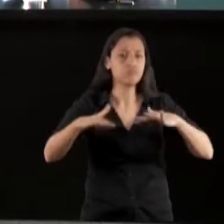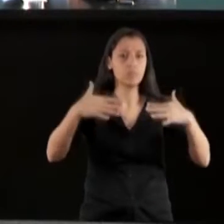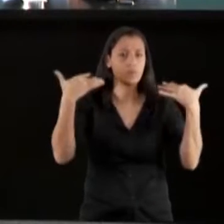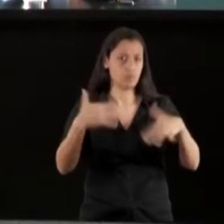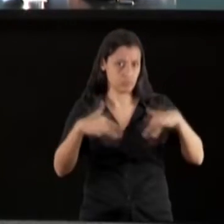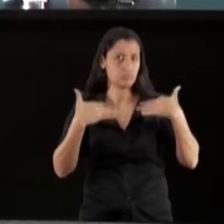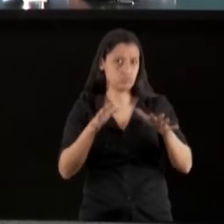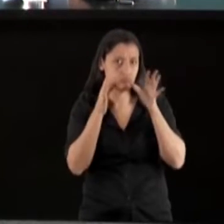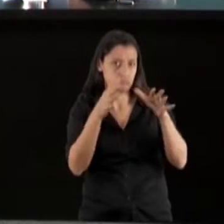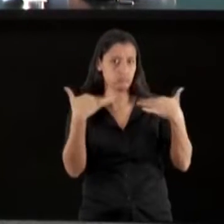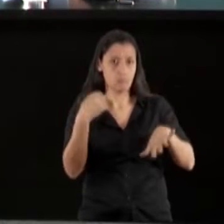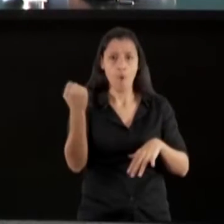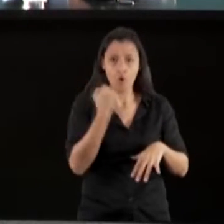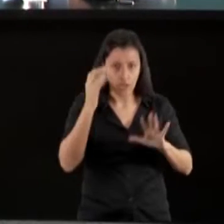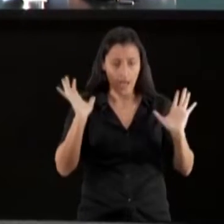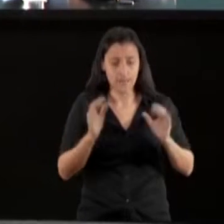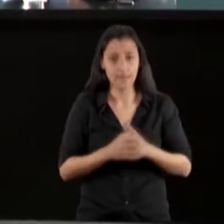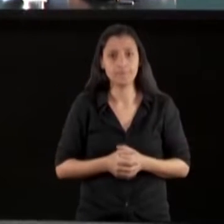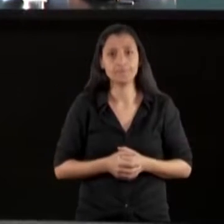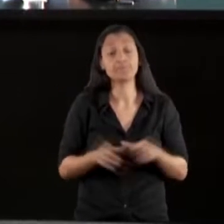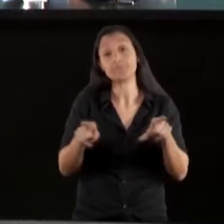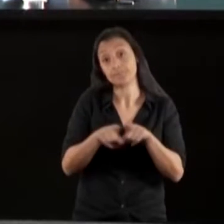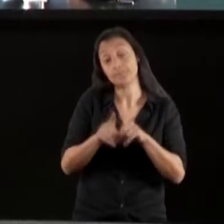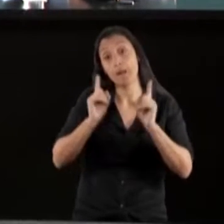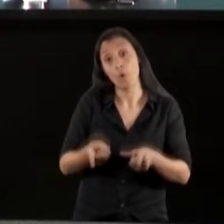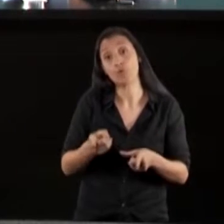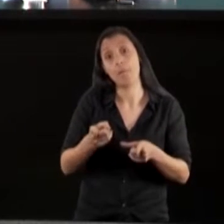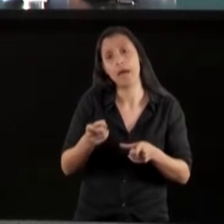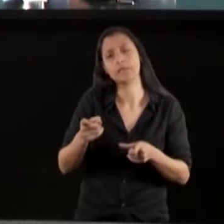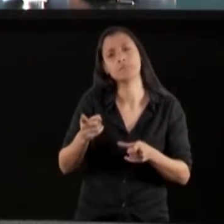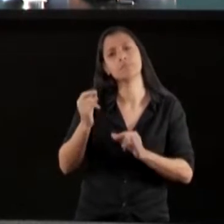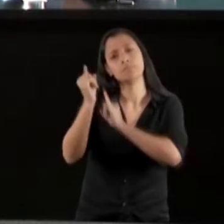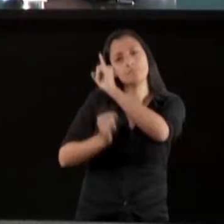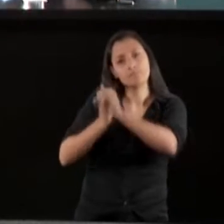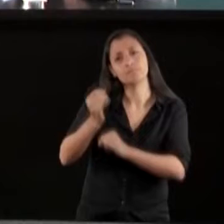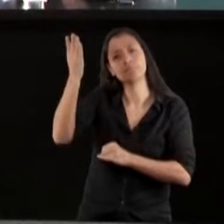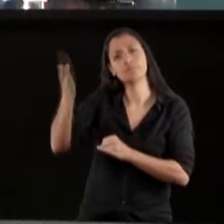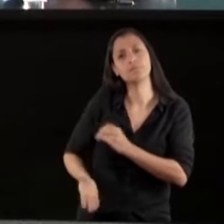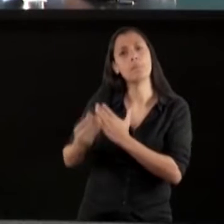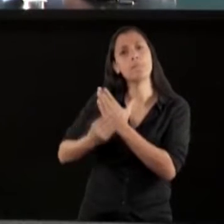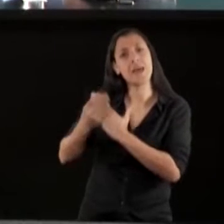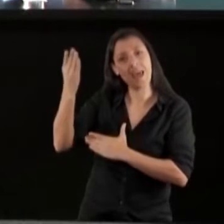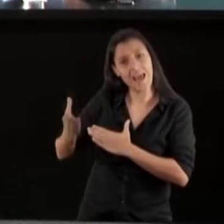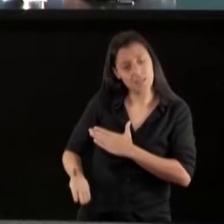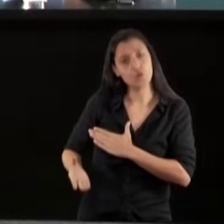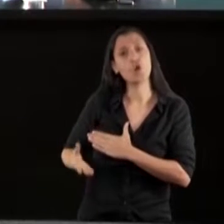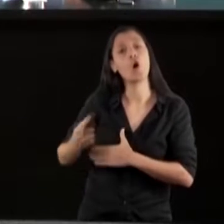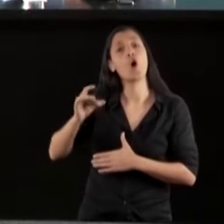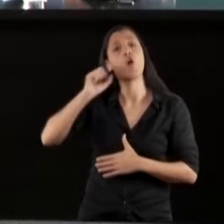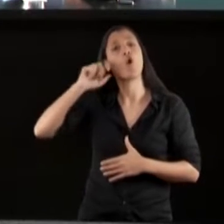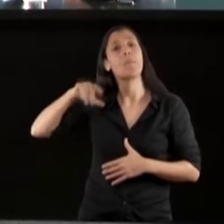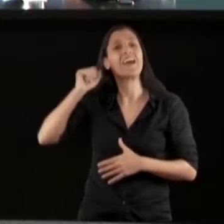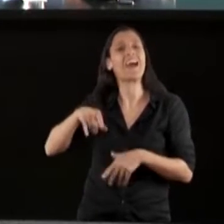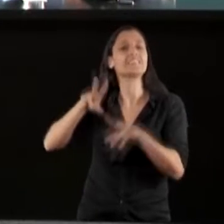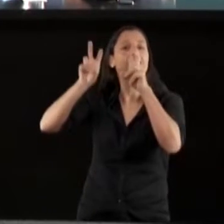muy, muy importante, al igual que todos los comentarios del Ministro Julián Domínguez en